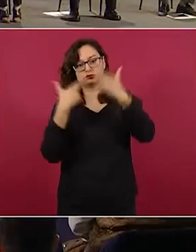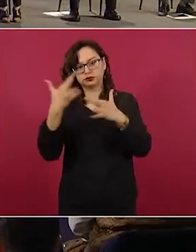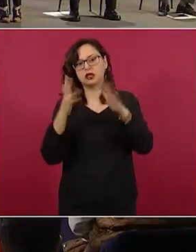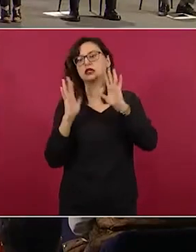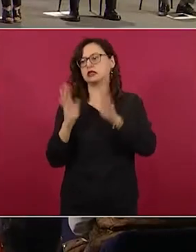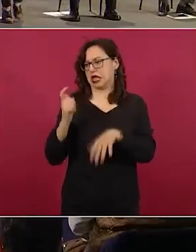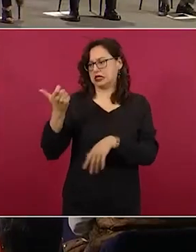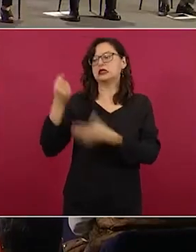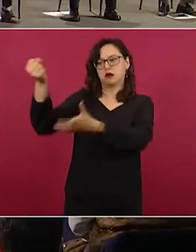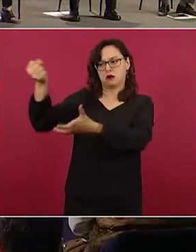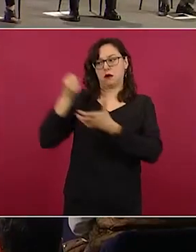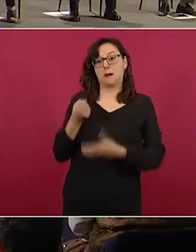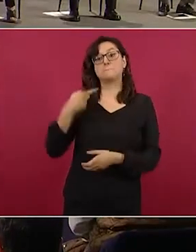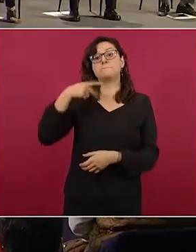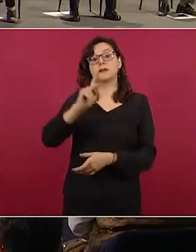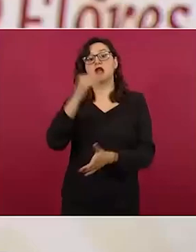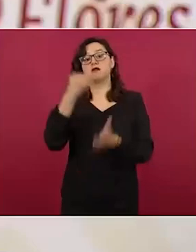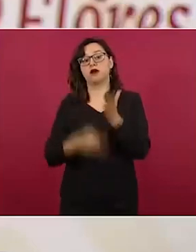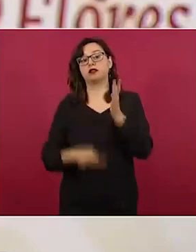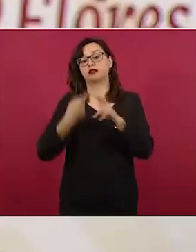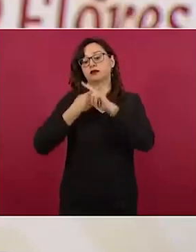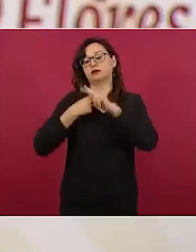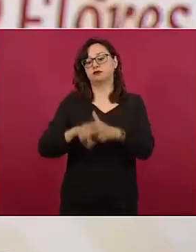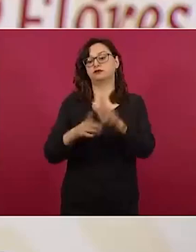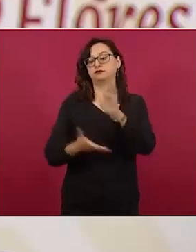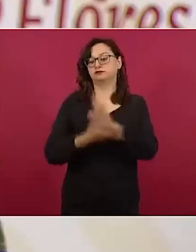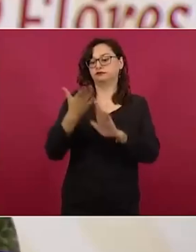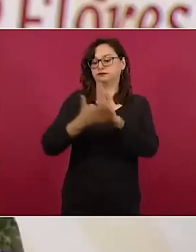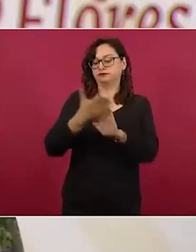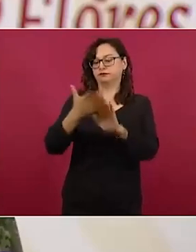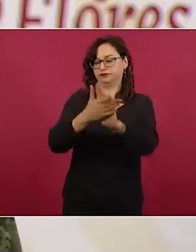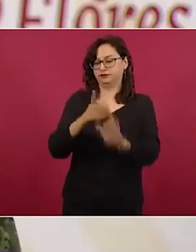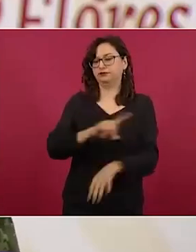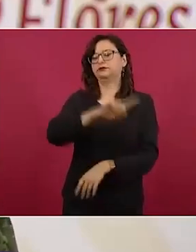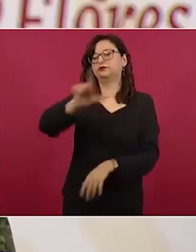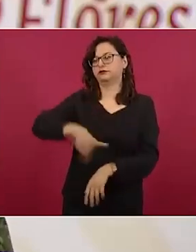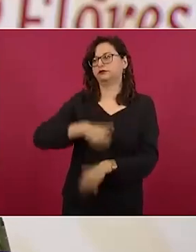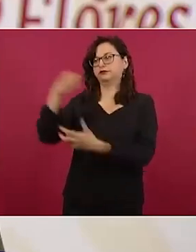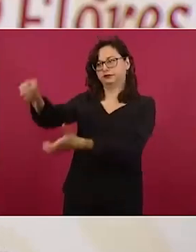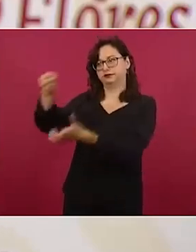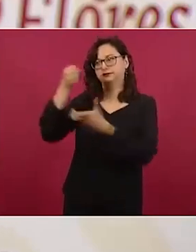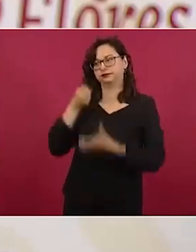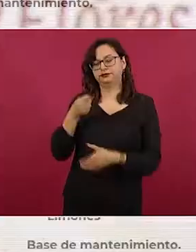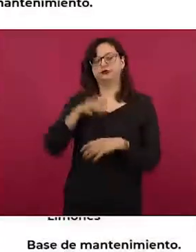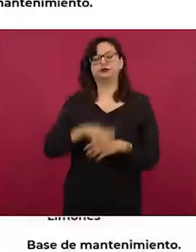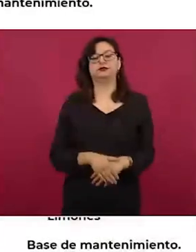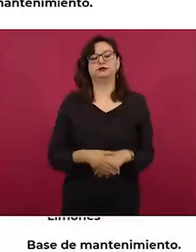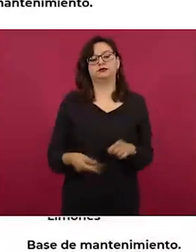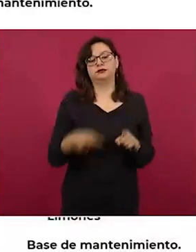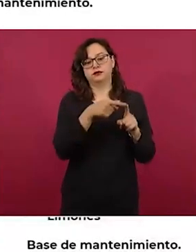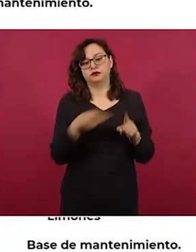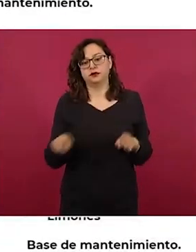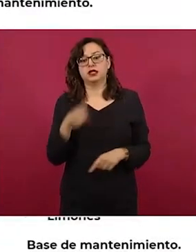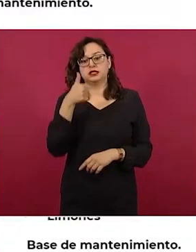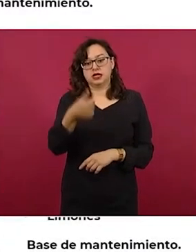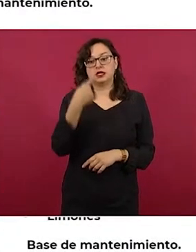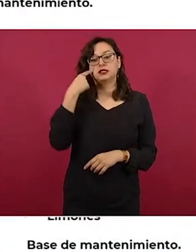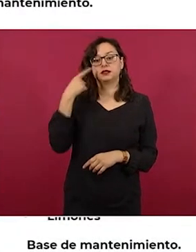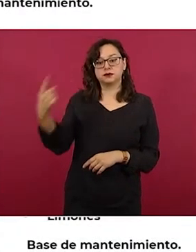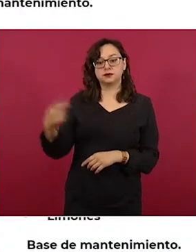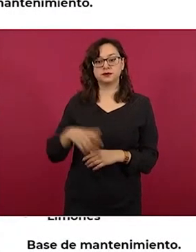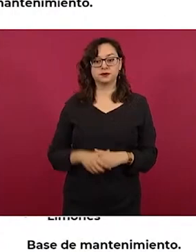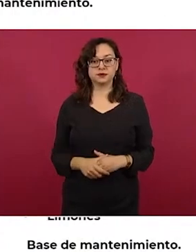se refiere al tramo 6, este tramo que va de Tulum a Chetumal, bueno,